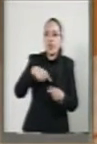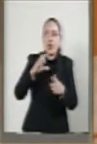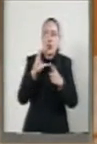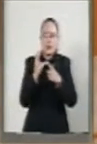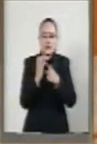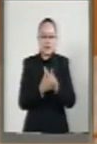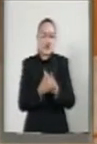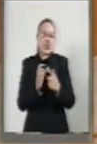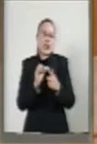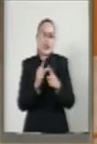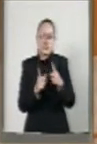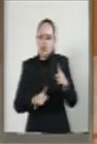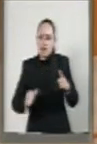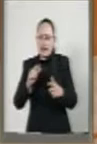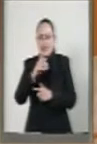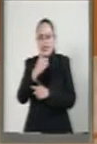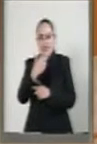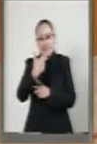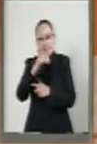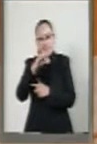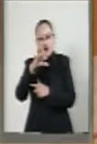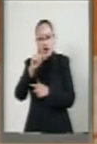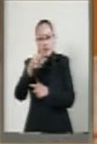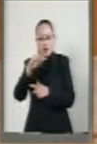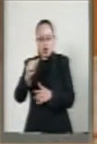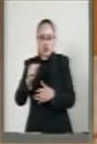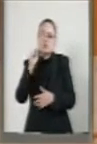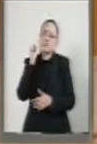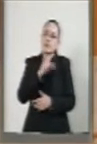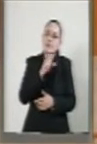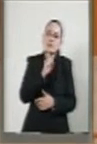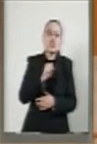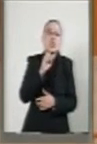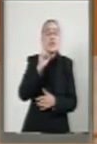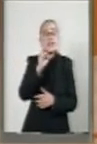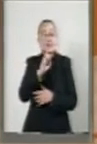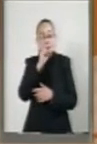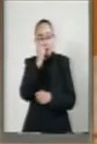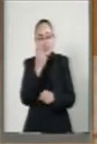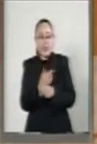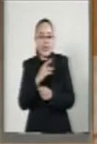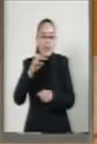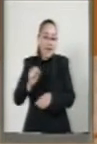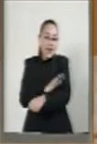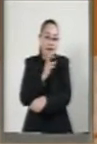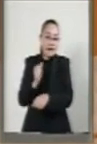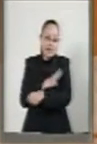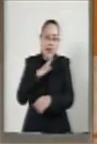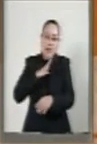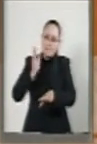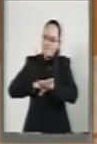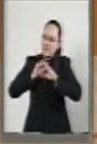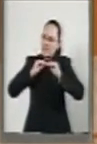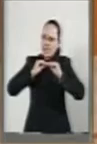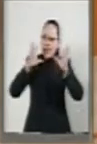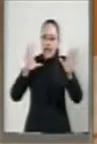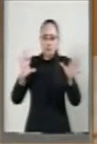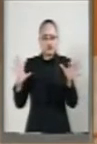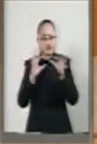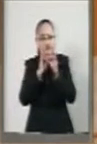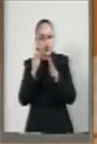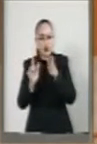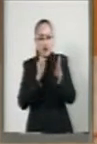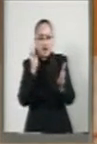Comisión Nacional de Hidrocarburos y la Secretaría de Energía se han realizado con la máxima transparencia, la legalidad